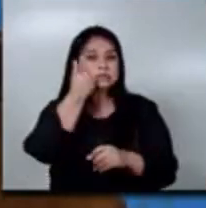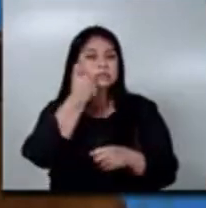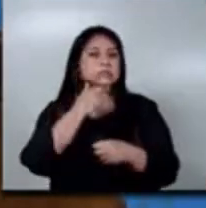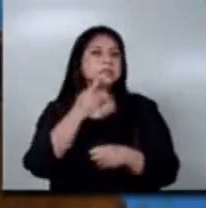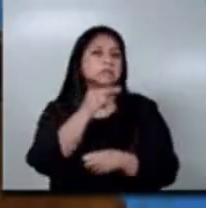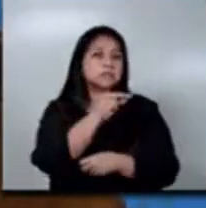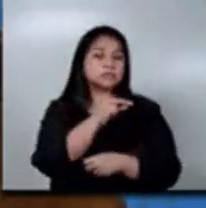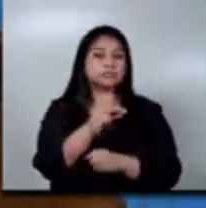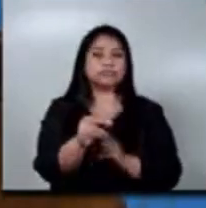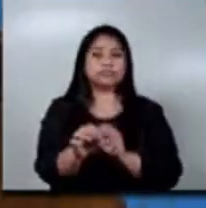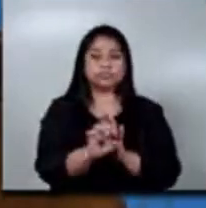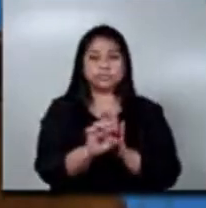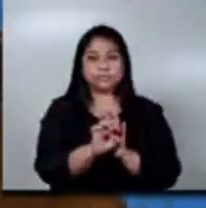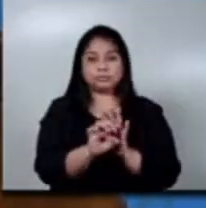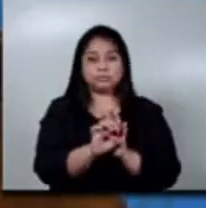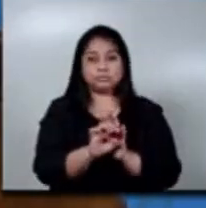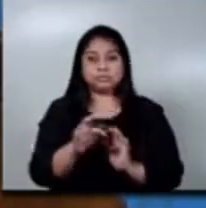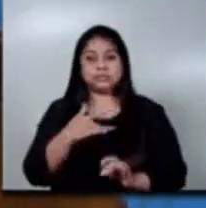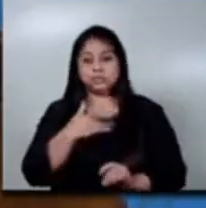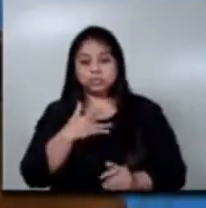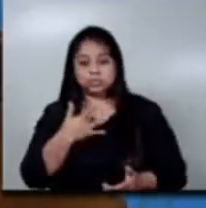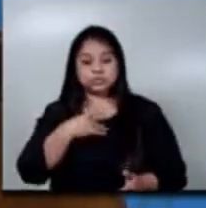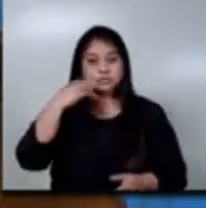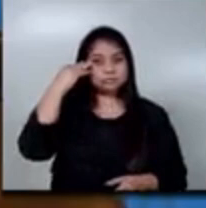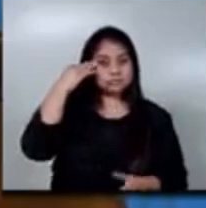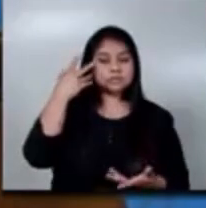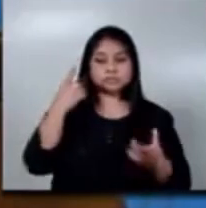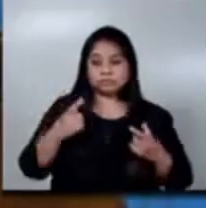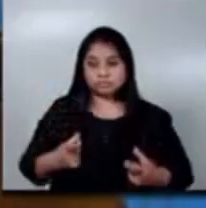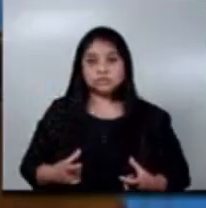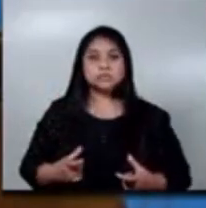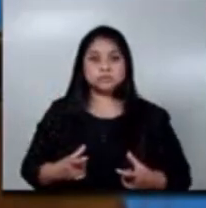ya sean sensoriales, mentales o físicas.